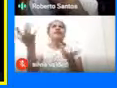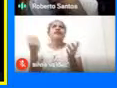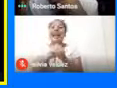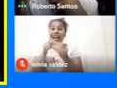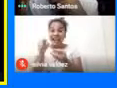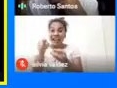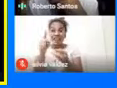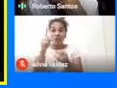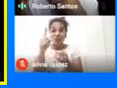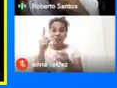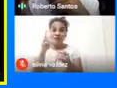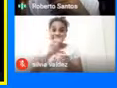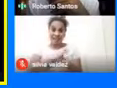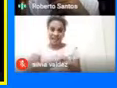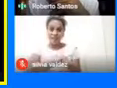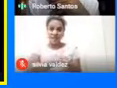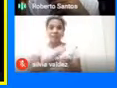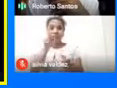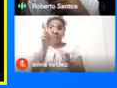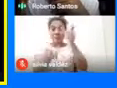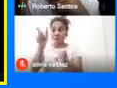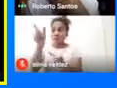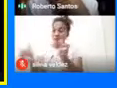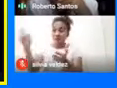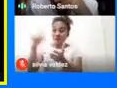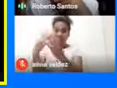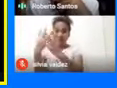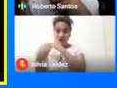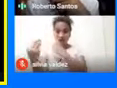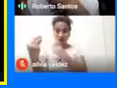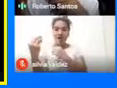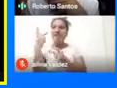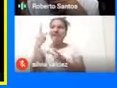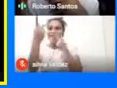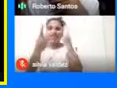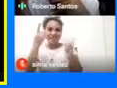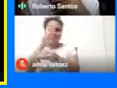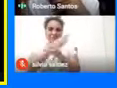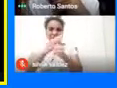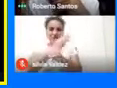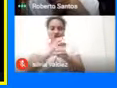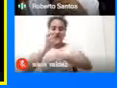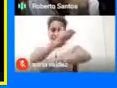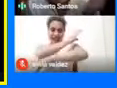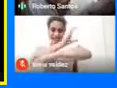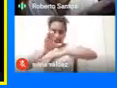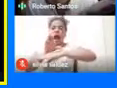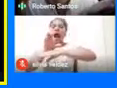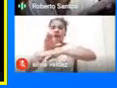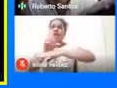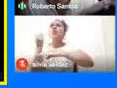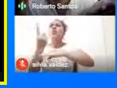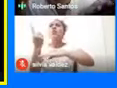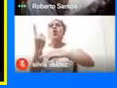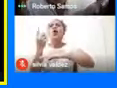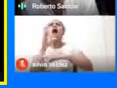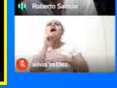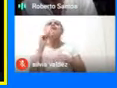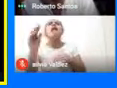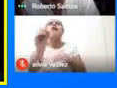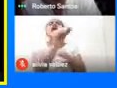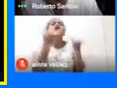lástima Que la gente Que venía de fuera A visitar El barrio De la Candelaria De lo único Que se le hablaba